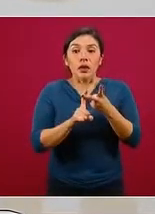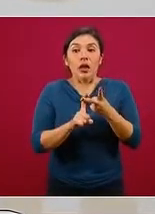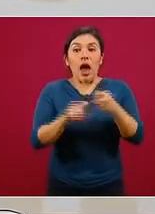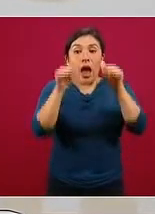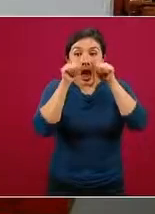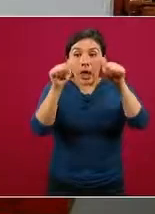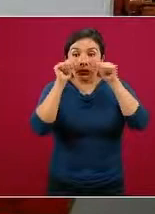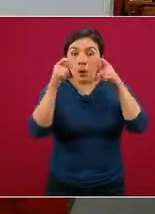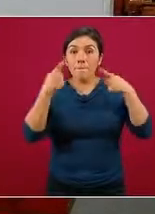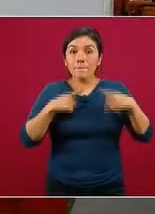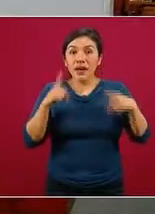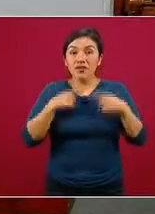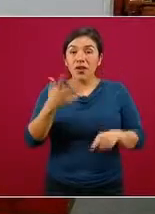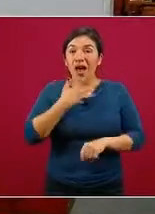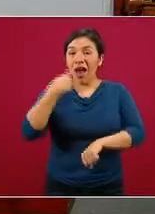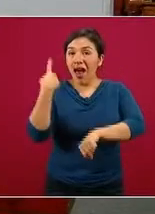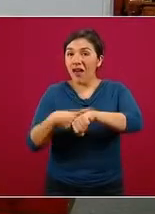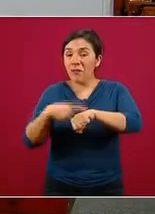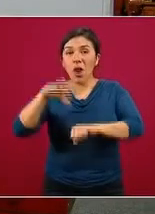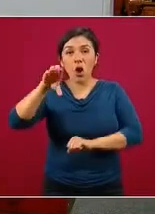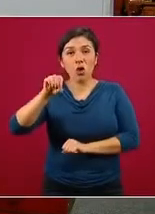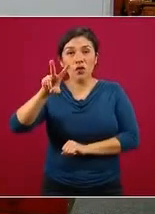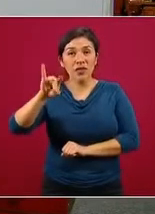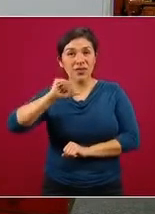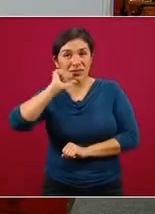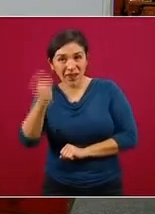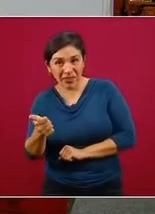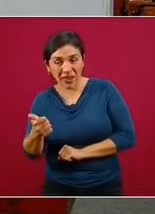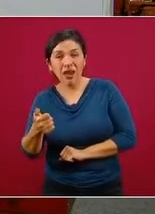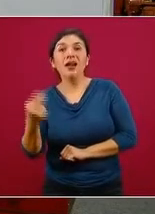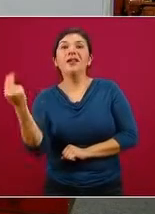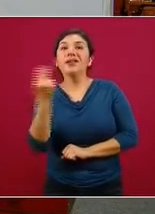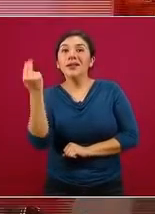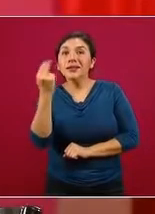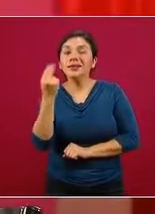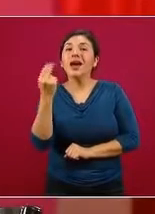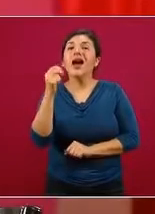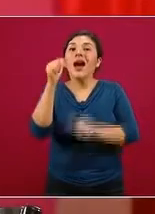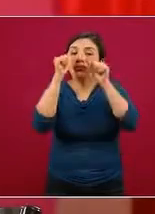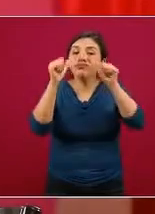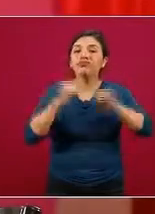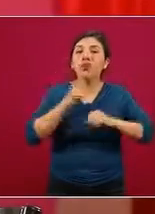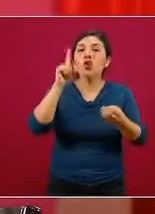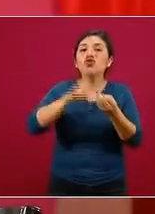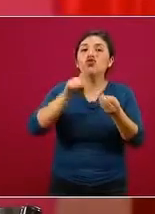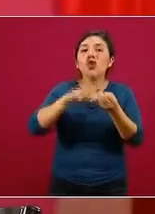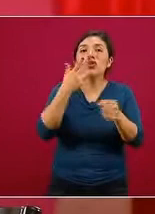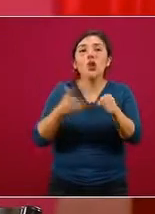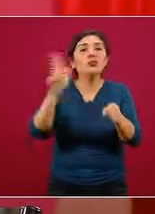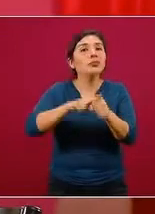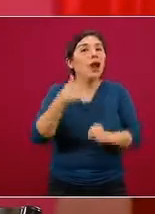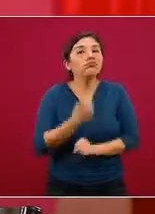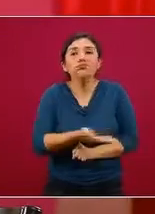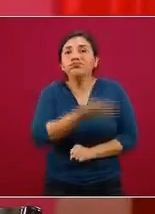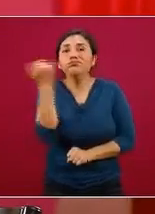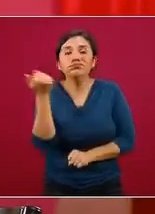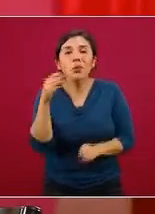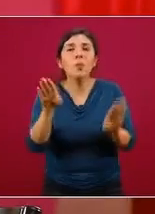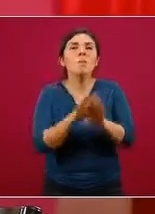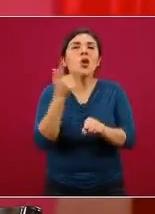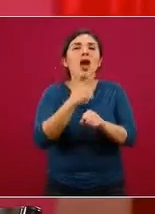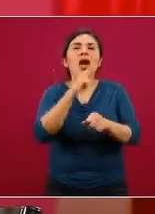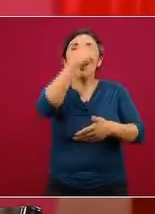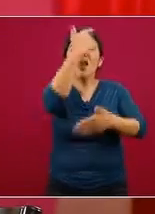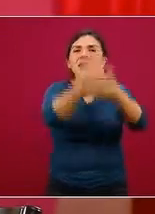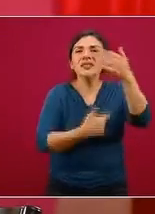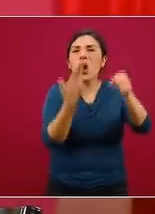personas que tienen padecimientos no COVID y que pudieran ver mermada su capacidad, la capacidad del sistema de salud